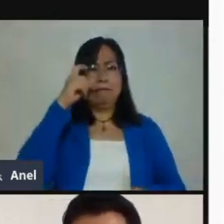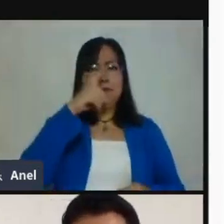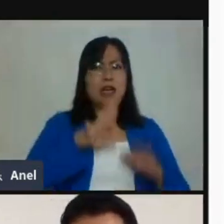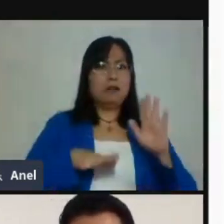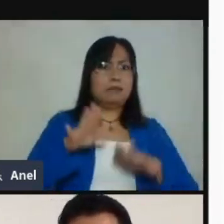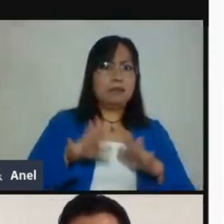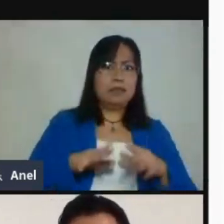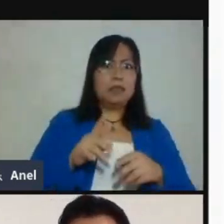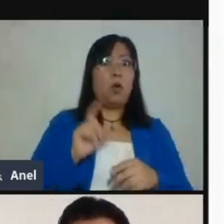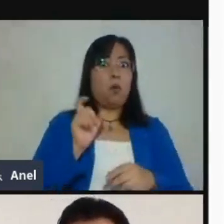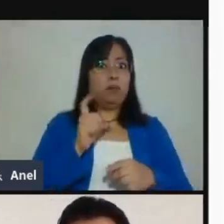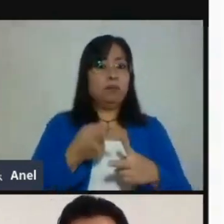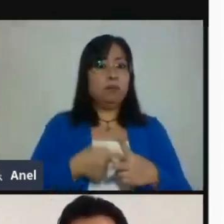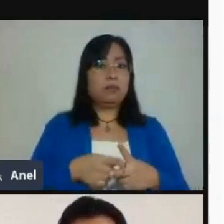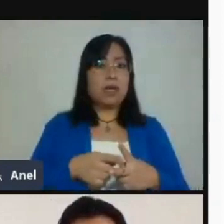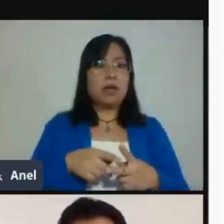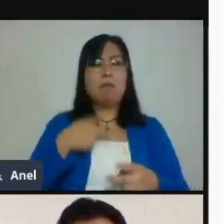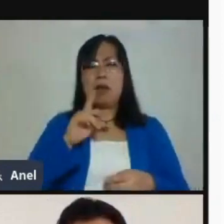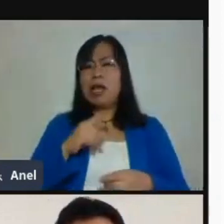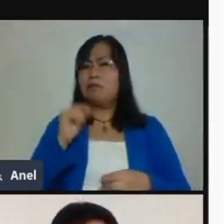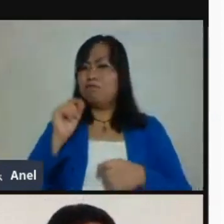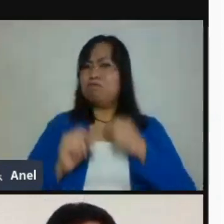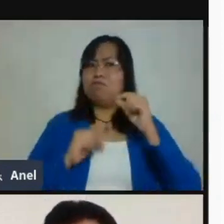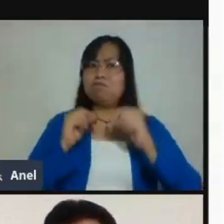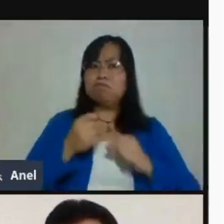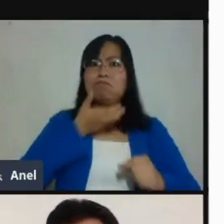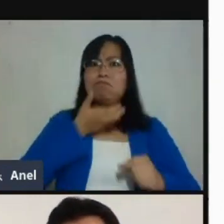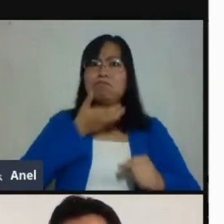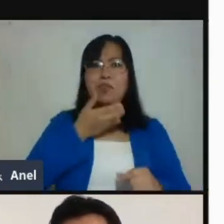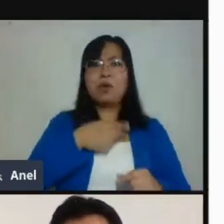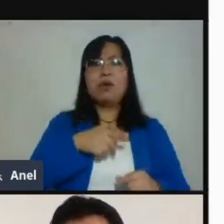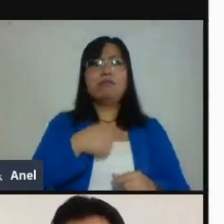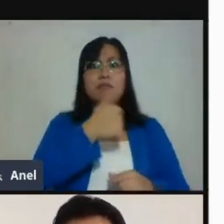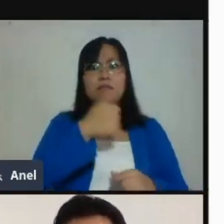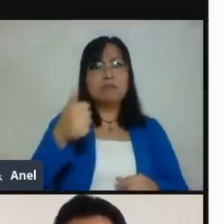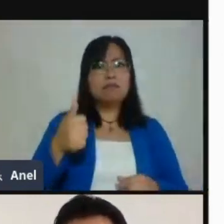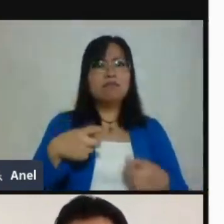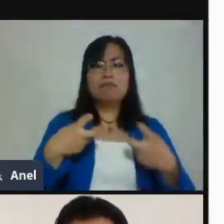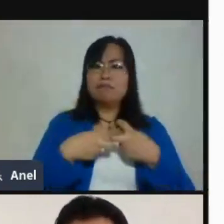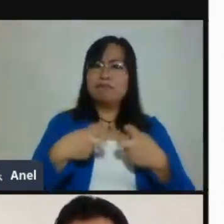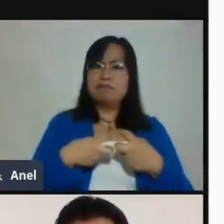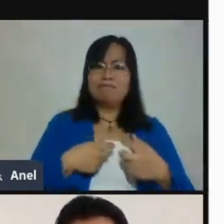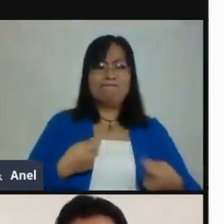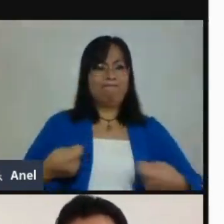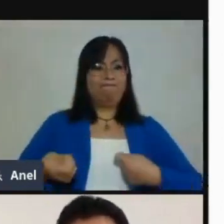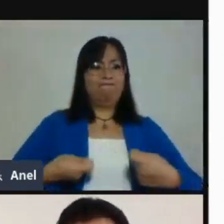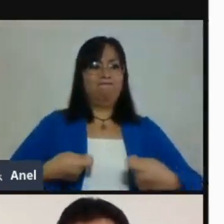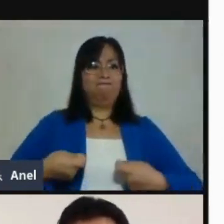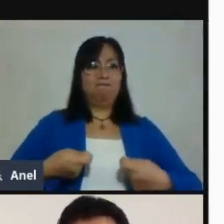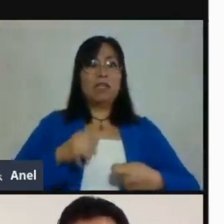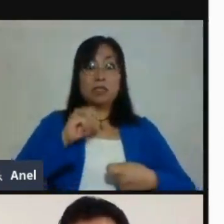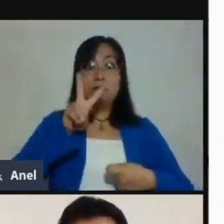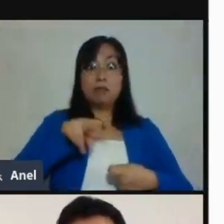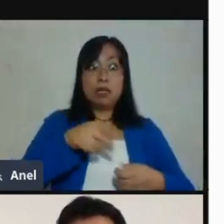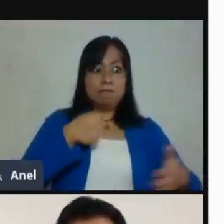dominio de la tecnología, que dominen esos nervios. Muy probablemente van a tener obstáculos, pero eso les va a